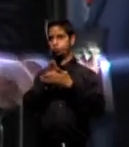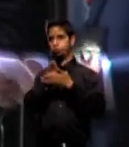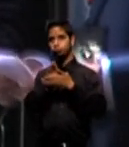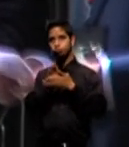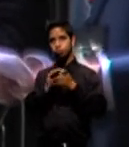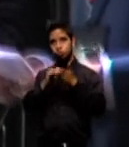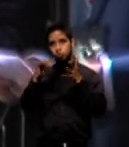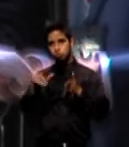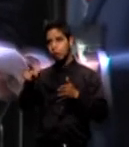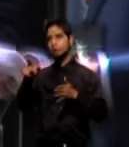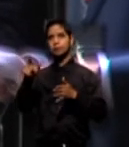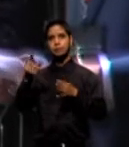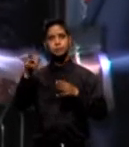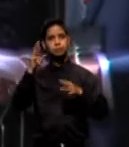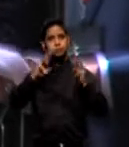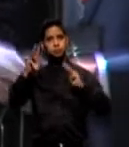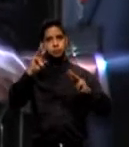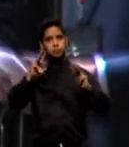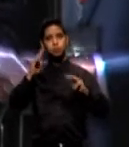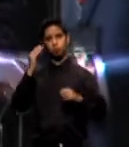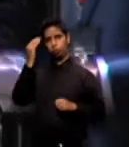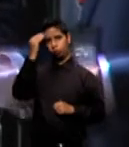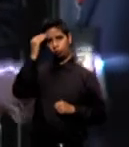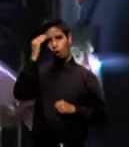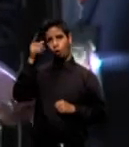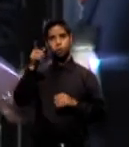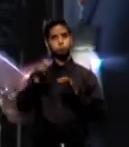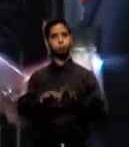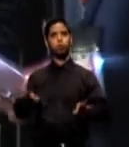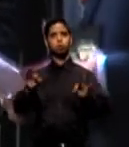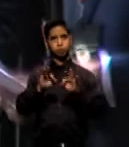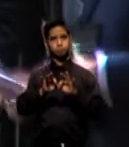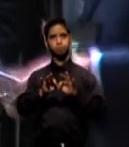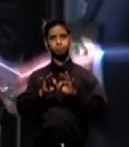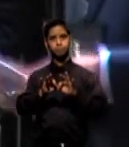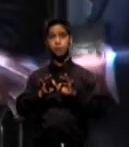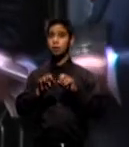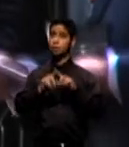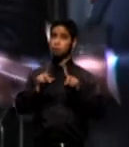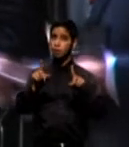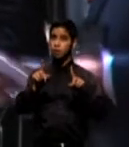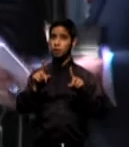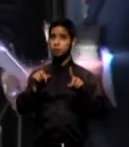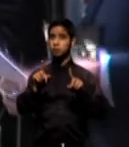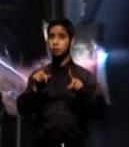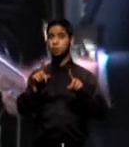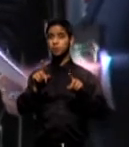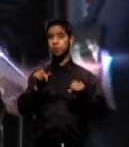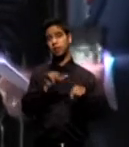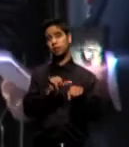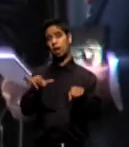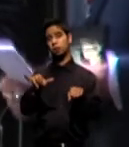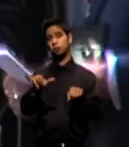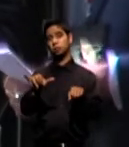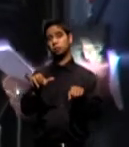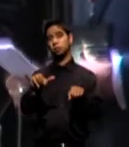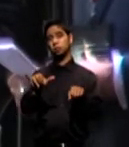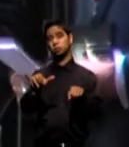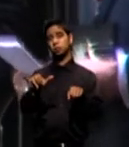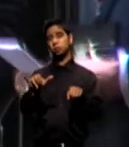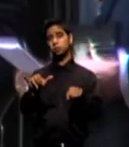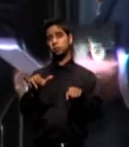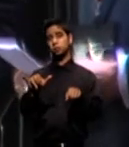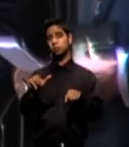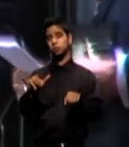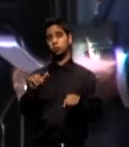la comunidad de negocio es muy, muy importante para el suceso. En el mismo tiempo, tenemos un problema muy